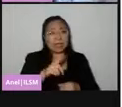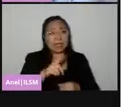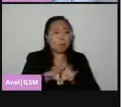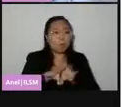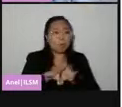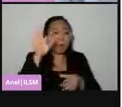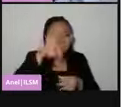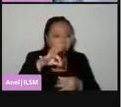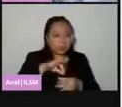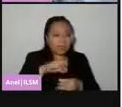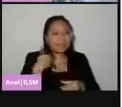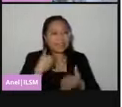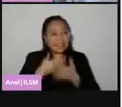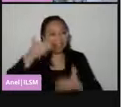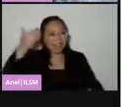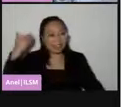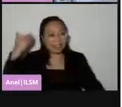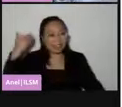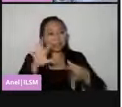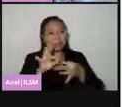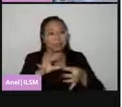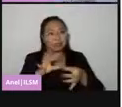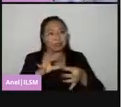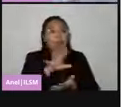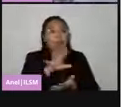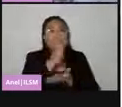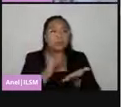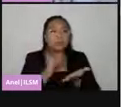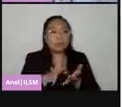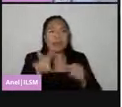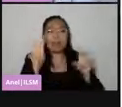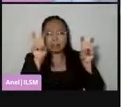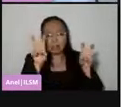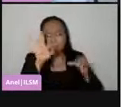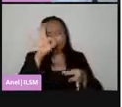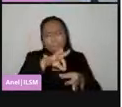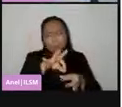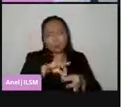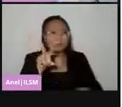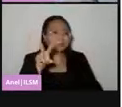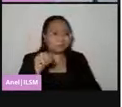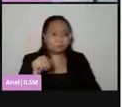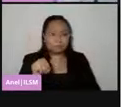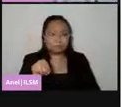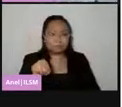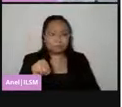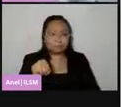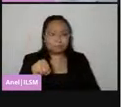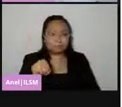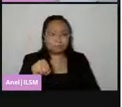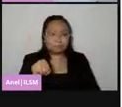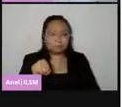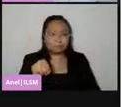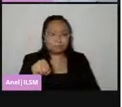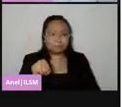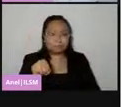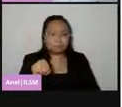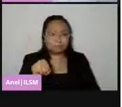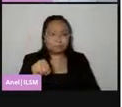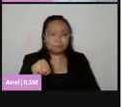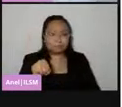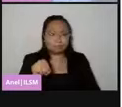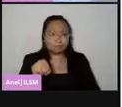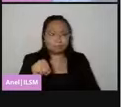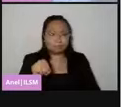lo que les comentaba en un principio, que no quede nada más en el tema electoral. Para que esto posteriormente haga que regrese a los procesos